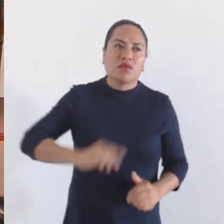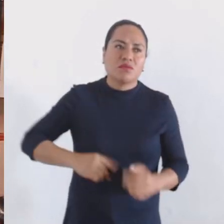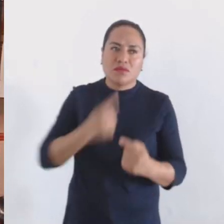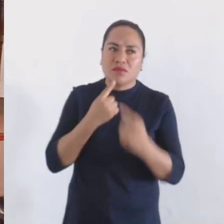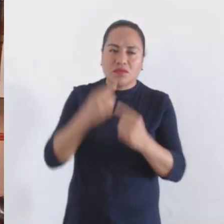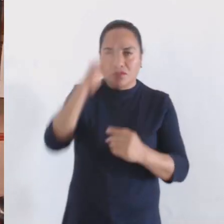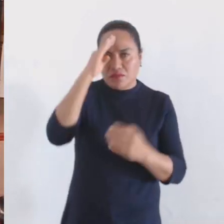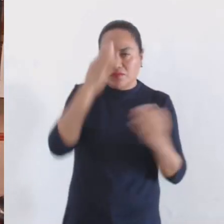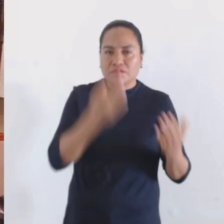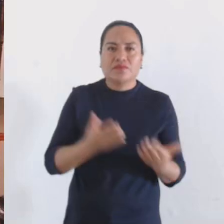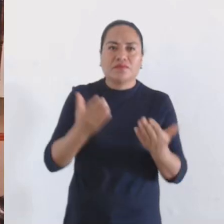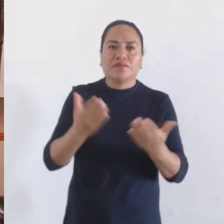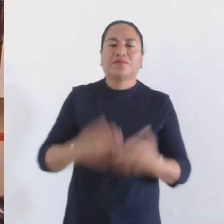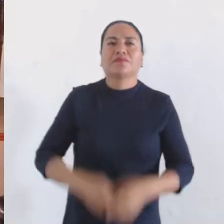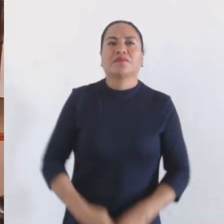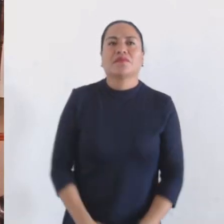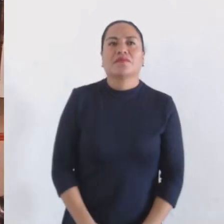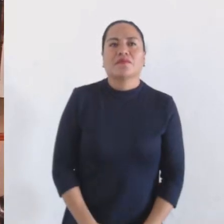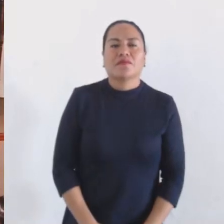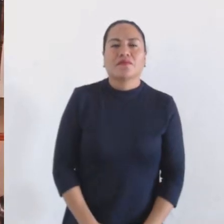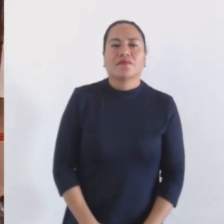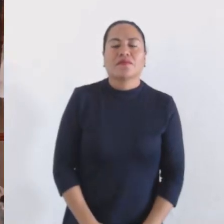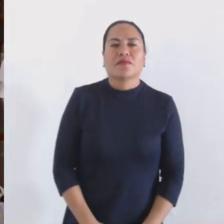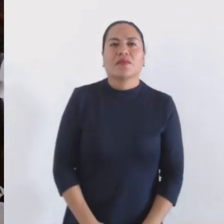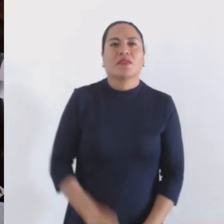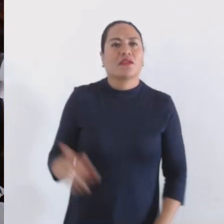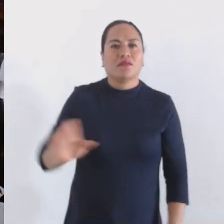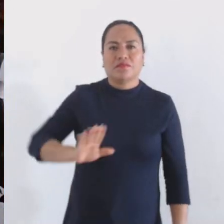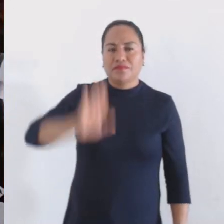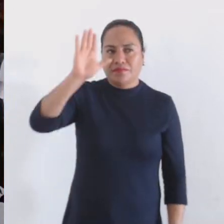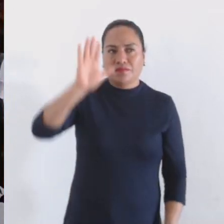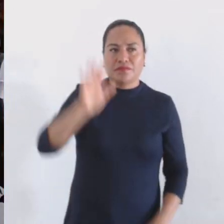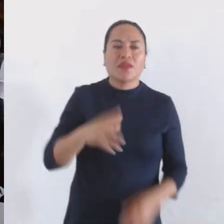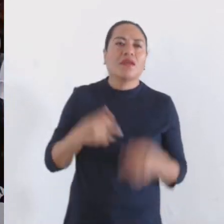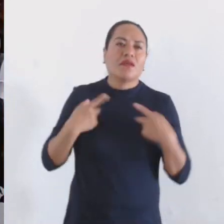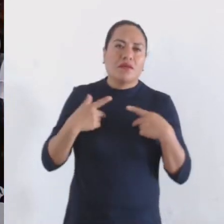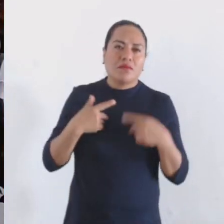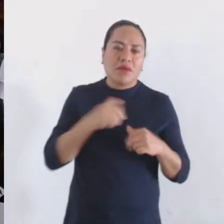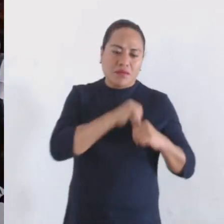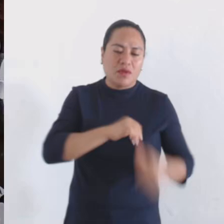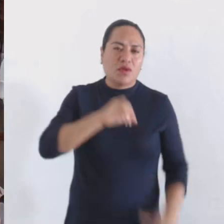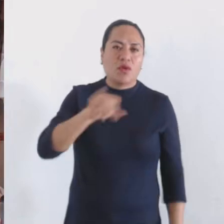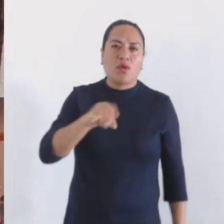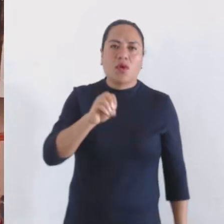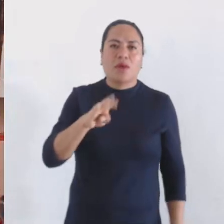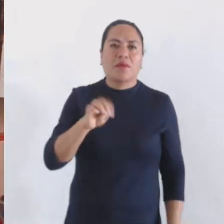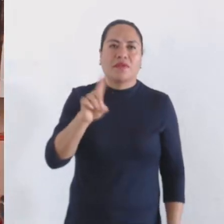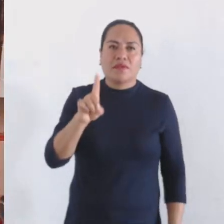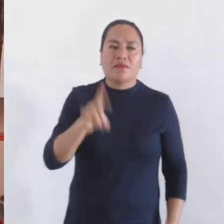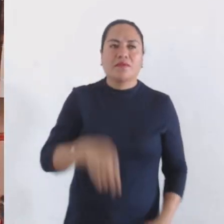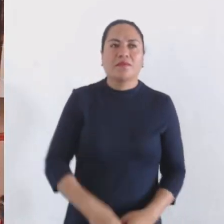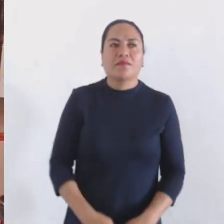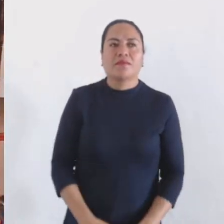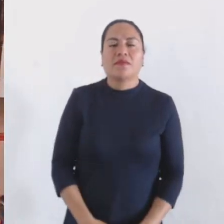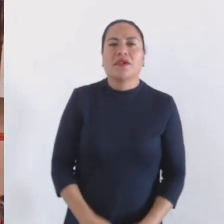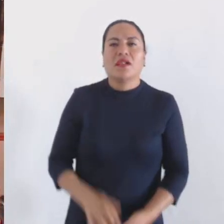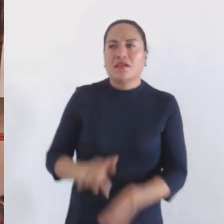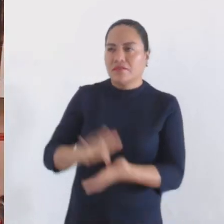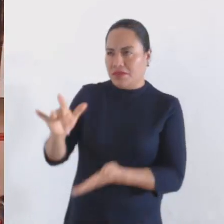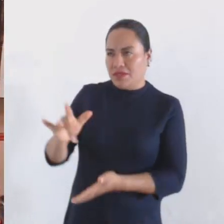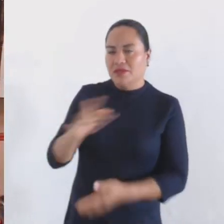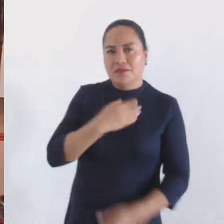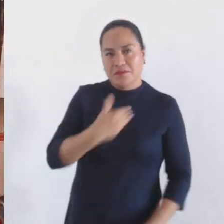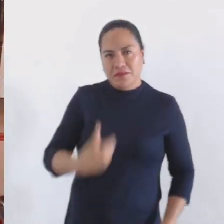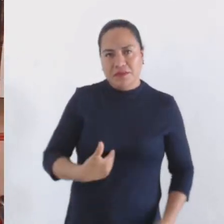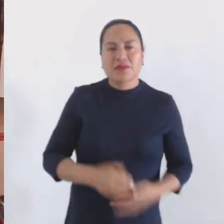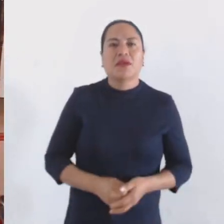y de las señoras y señores concejales. Tiene el uso de la palabra la Regidora Jocabet Betanzos. Gracias, Presidente.